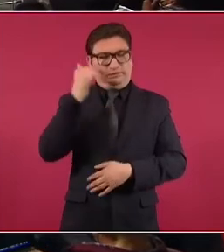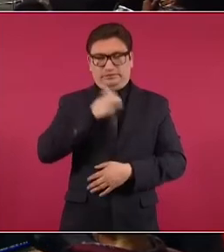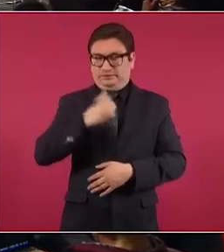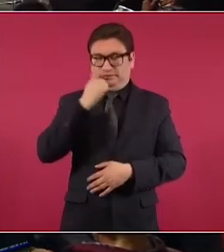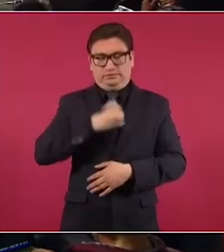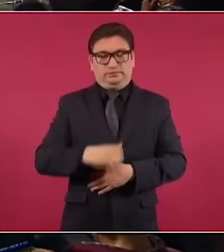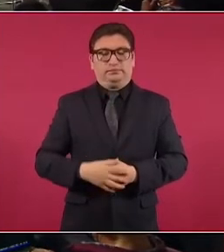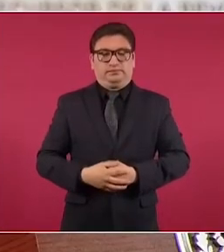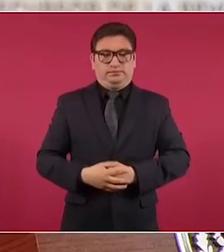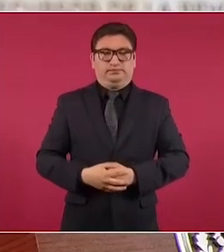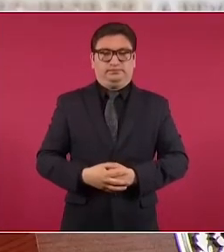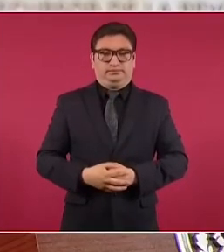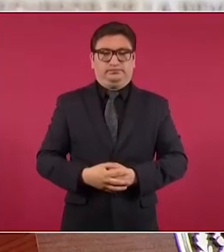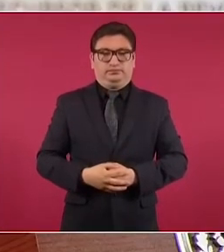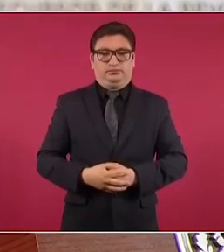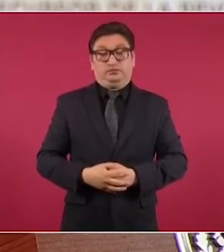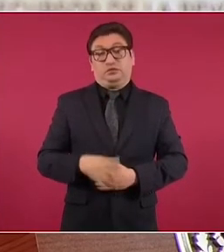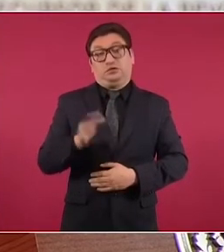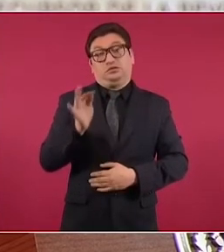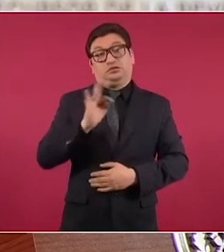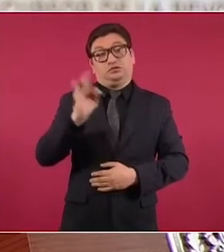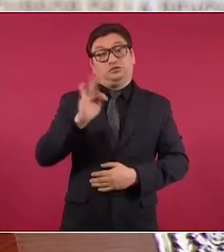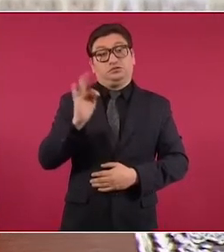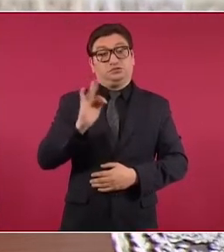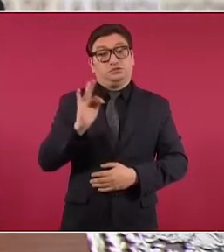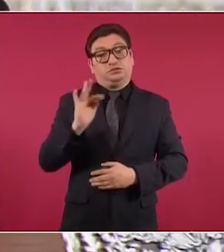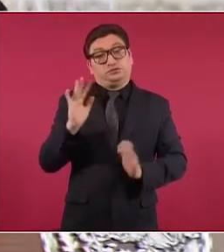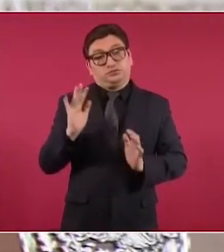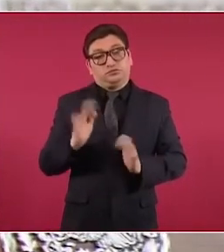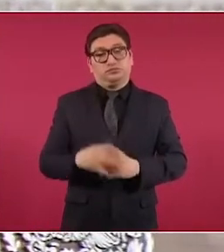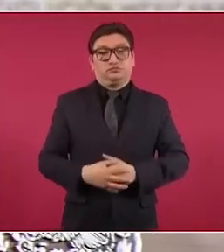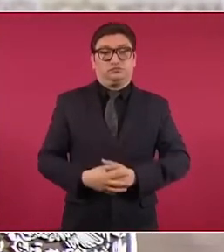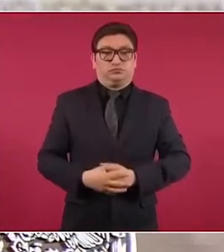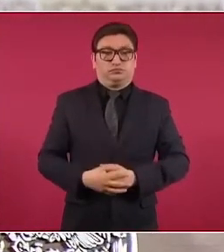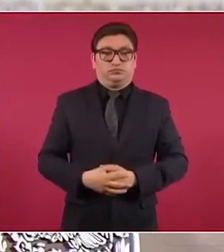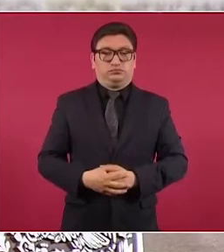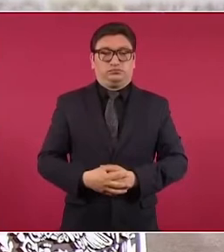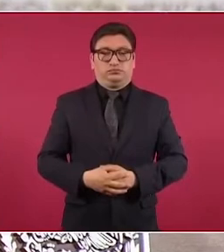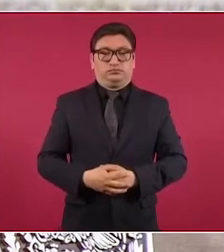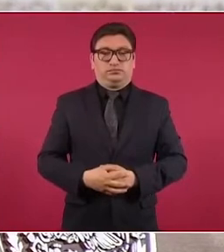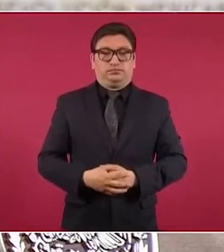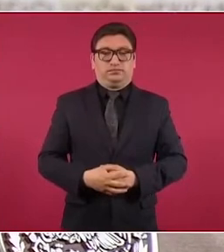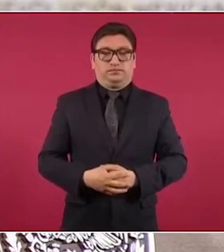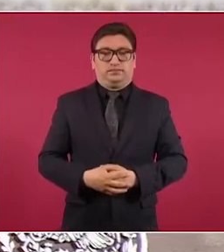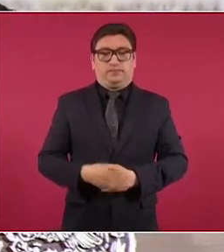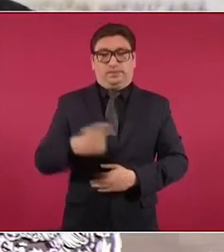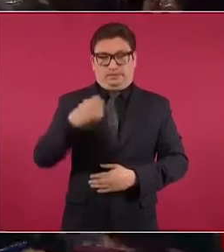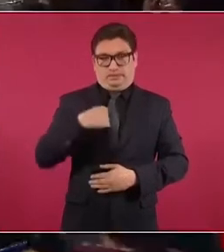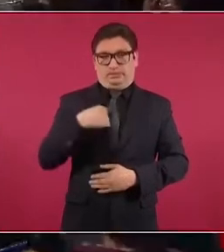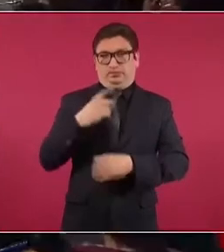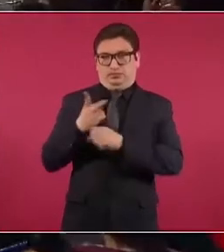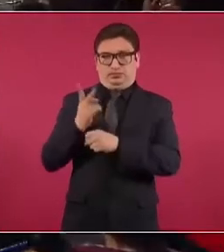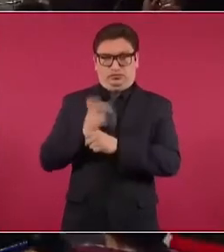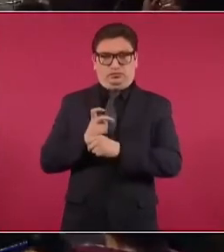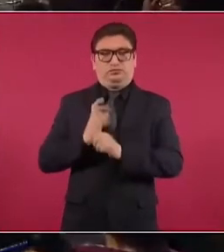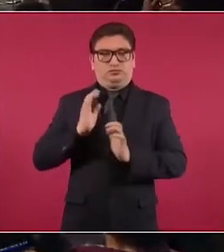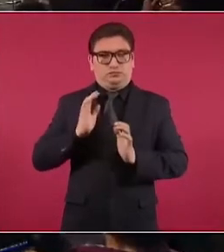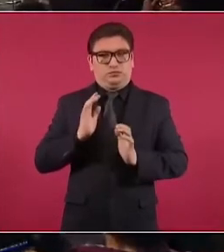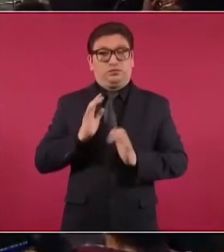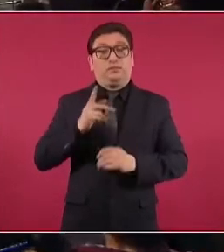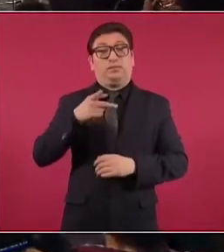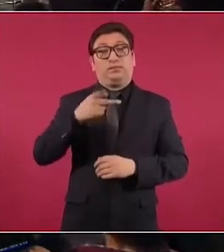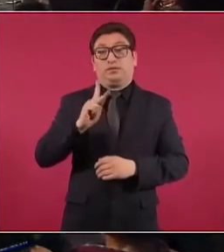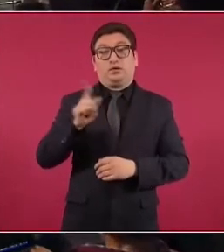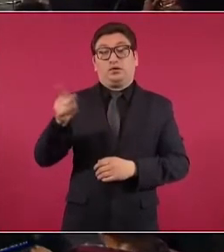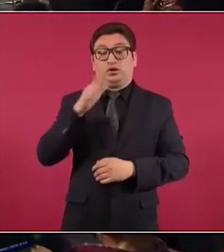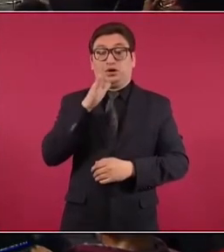nosotros. Y a lo mejor este… yo le invito, pero si